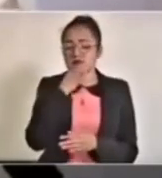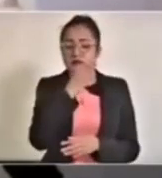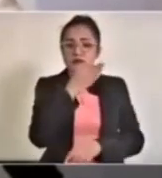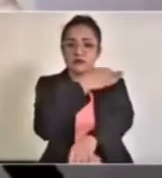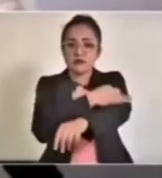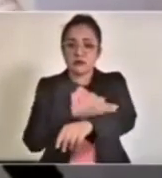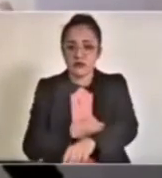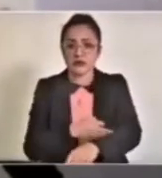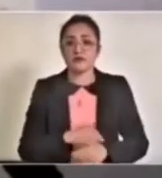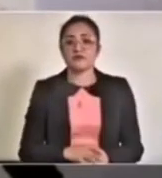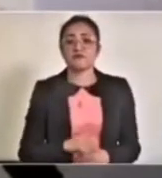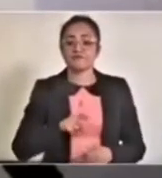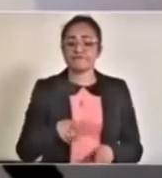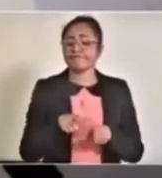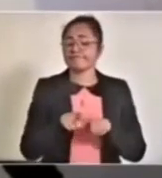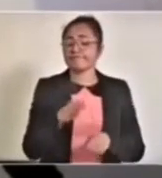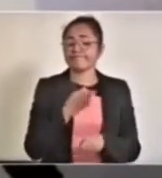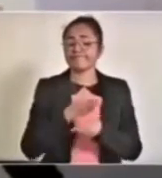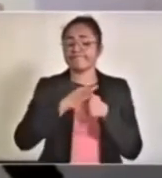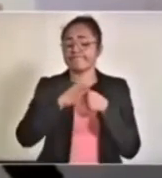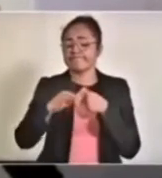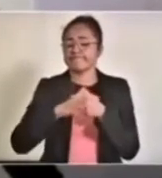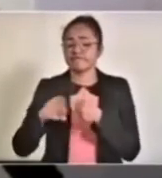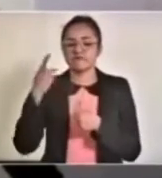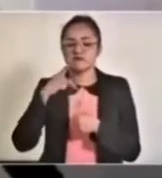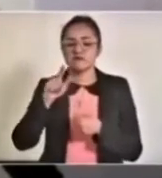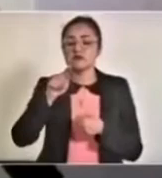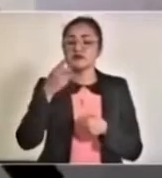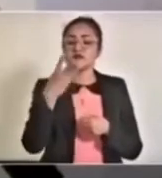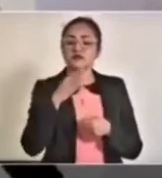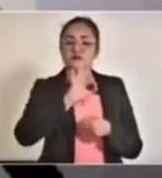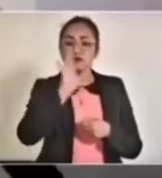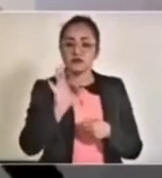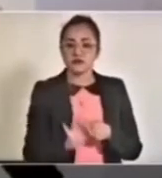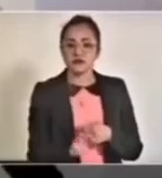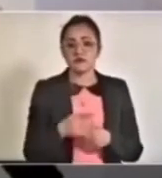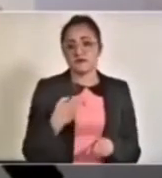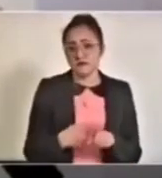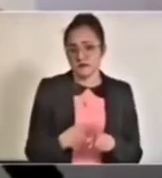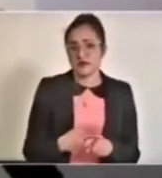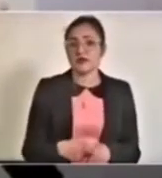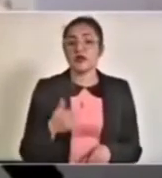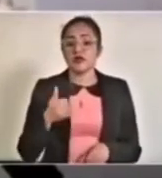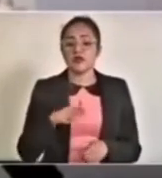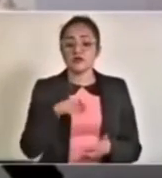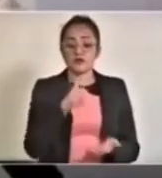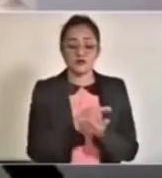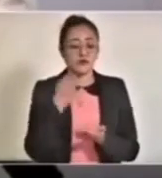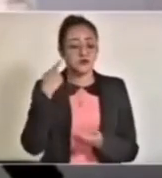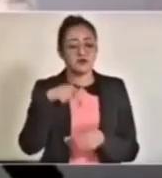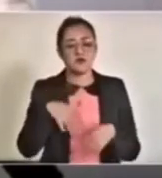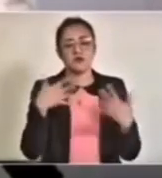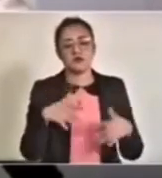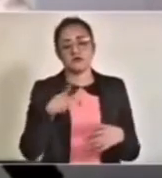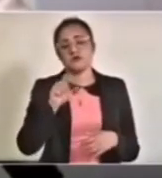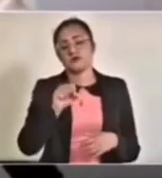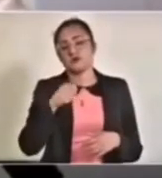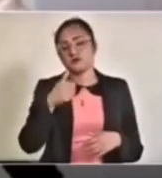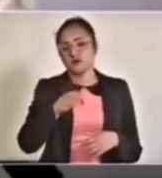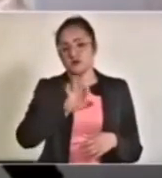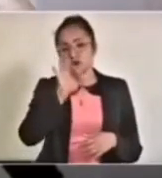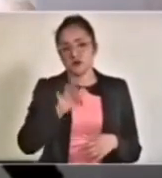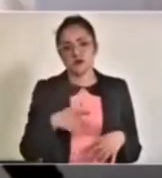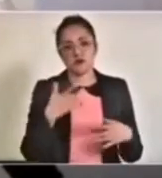continúa en el área conurbada con el setenta y tres por ciento y la ciudad de Puebla con el sesenta y seis por ciento.